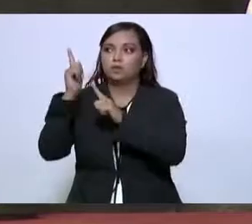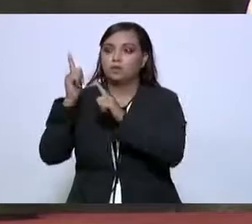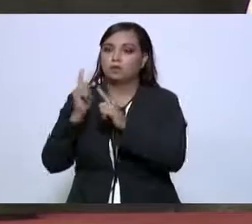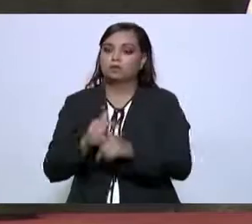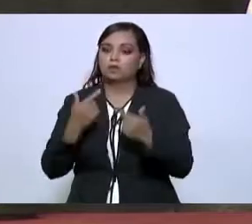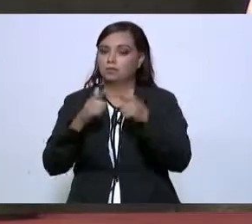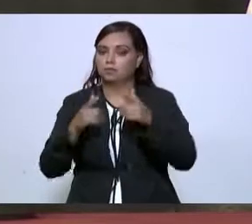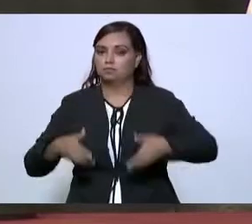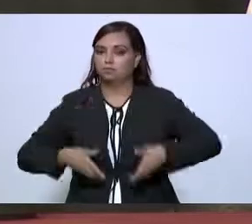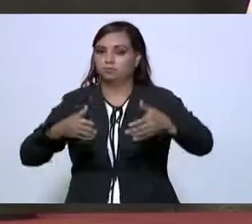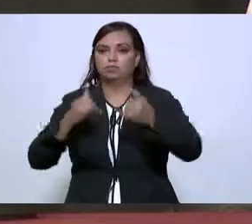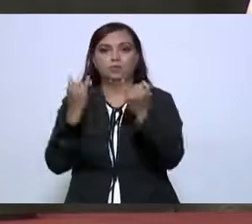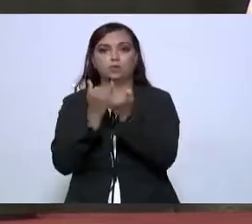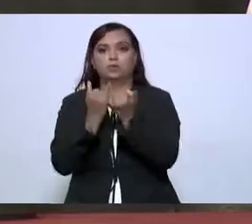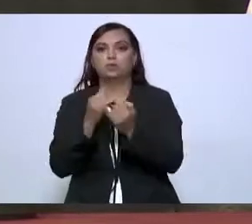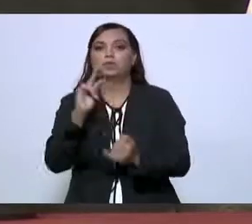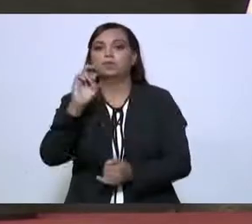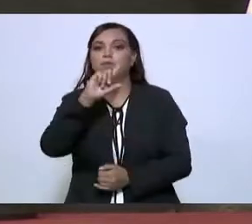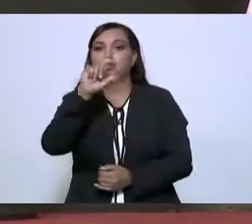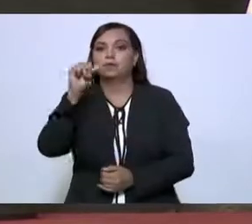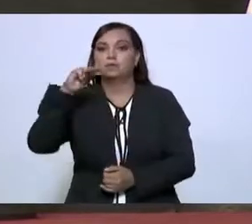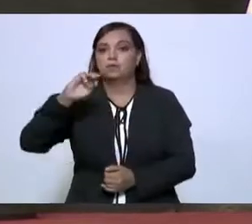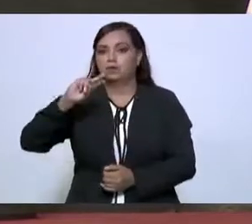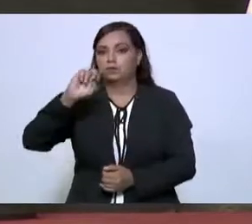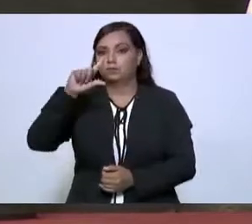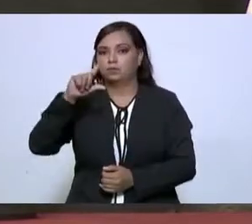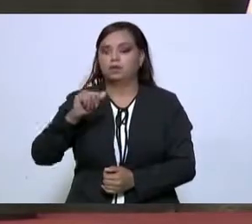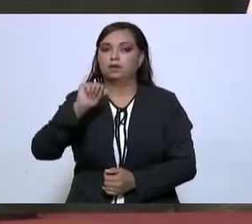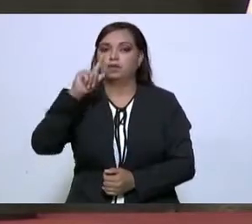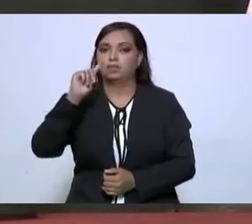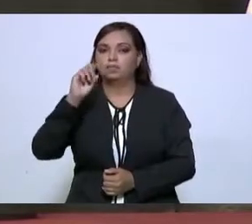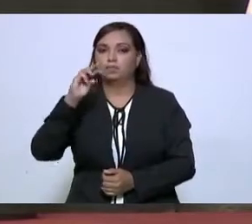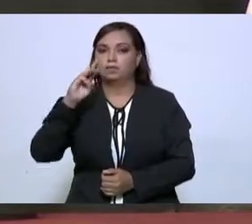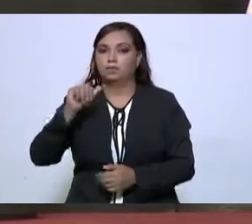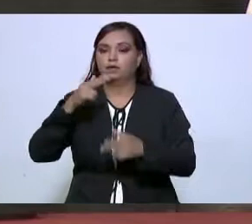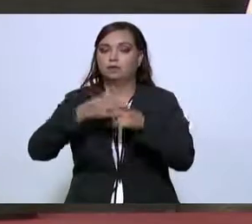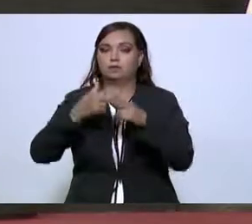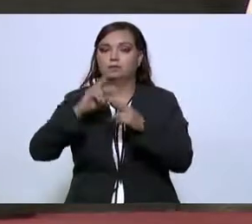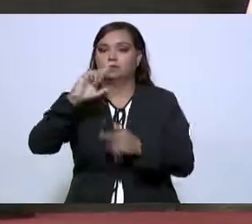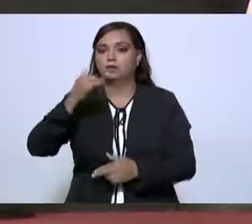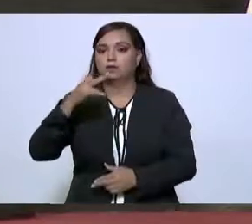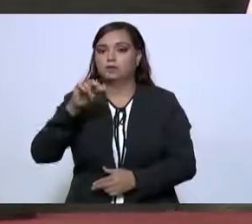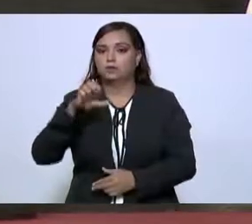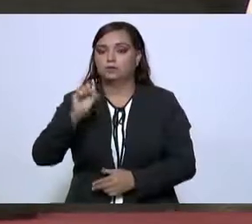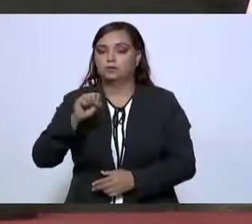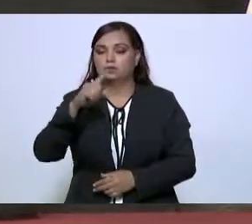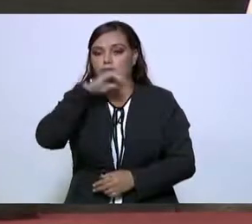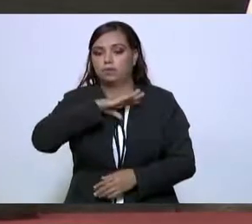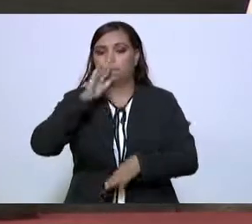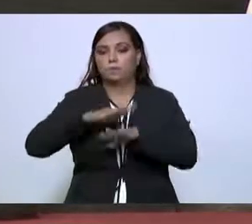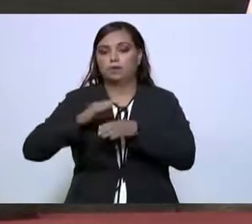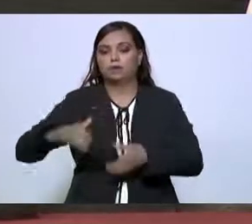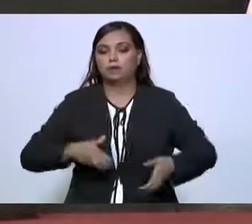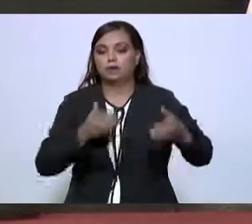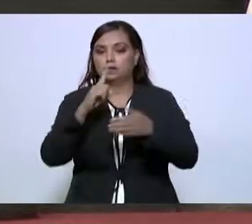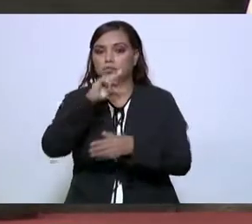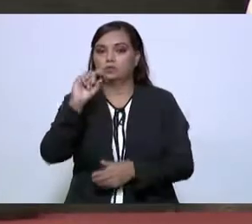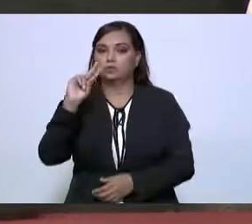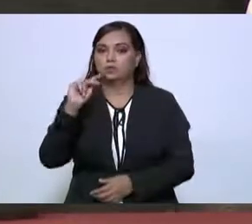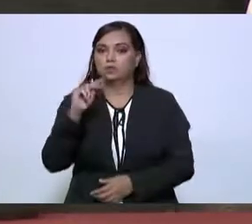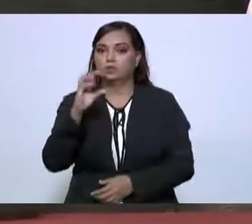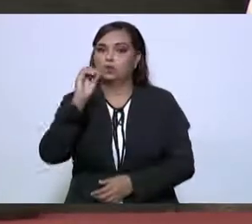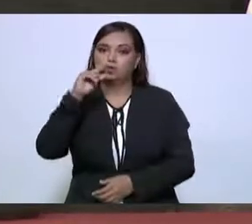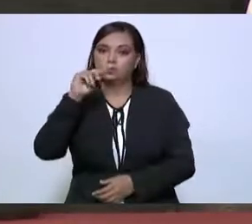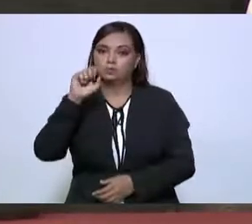la carretera de Villa Manuel Aldama Soto La Marina a Rayones que reforzaría la carretera 180 o costera.